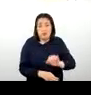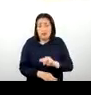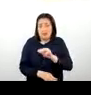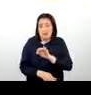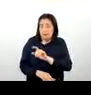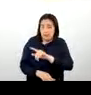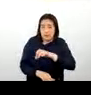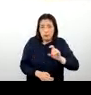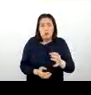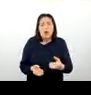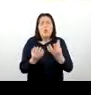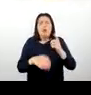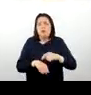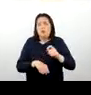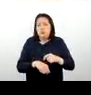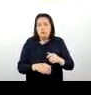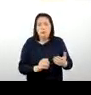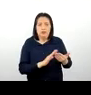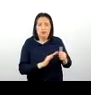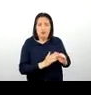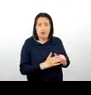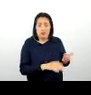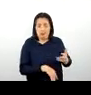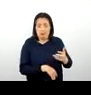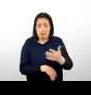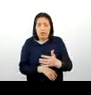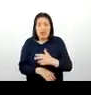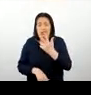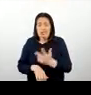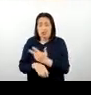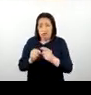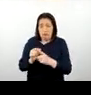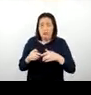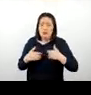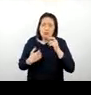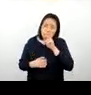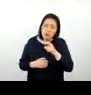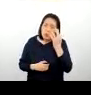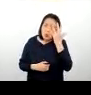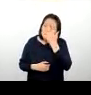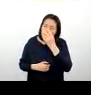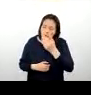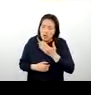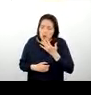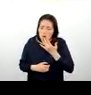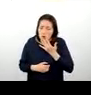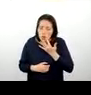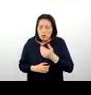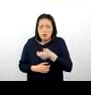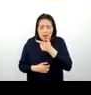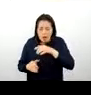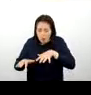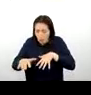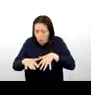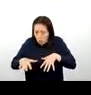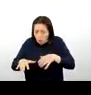y media de la ciudad, ¿no? En la cual se puede gozar prácticamente de la belleza de sus aguas, del color, ¿no? Y se puede